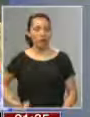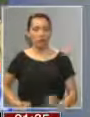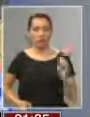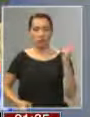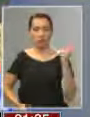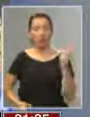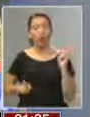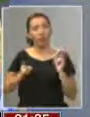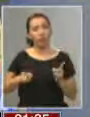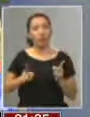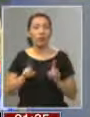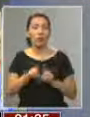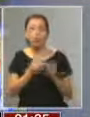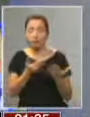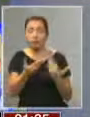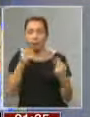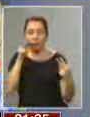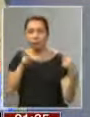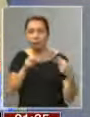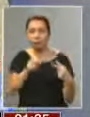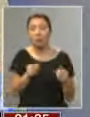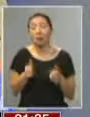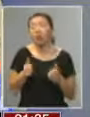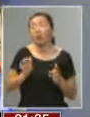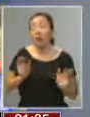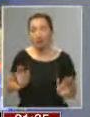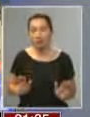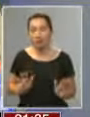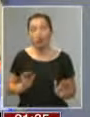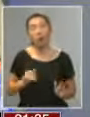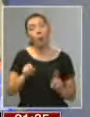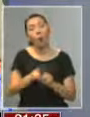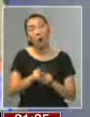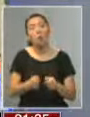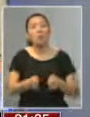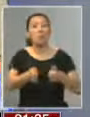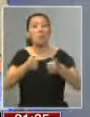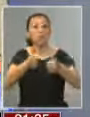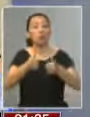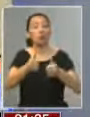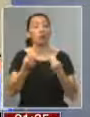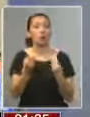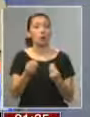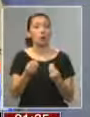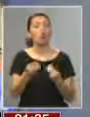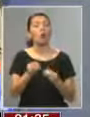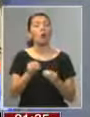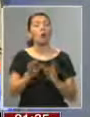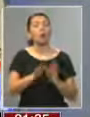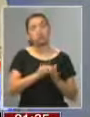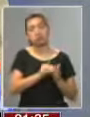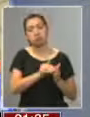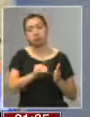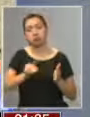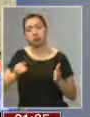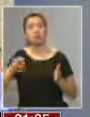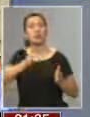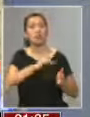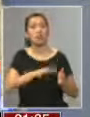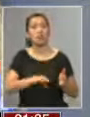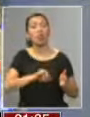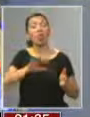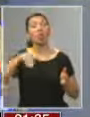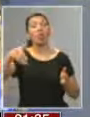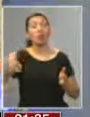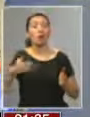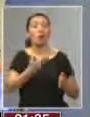porque había que pololear primero. Ya, yo está bien. El pololeo resultó porque en realidad le dimos estabilidad a Chile a pesar que después